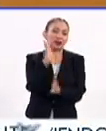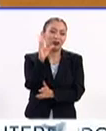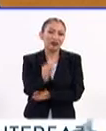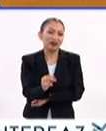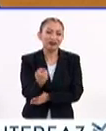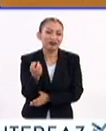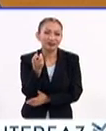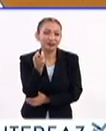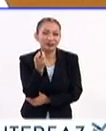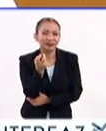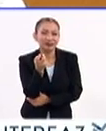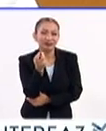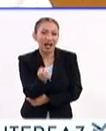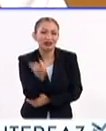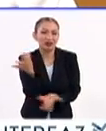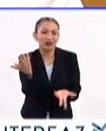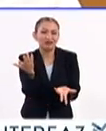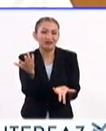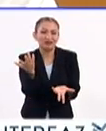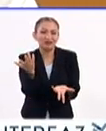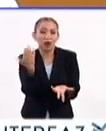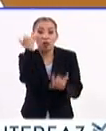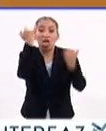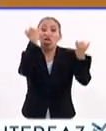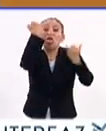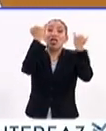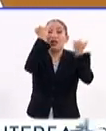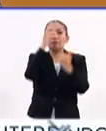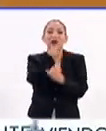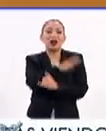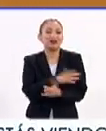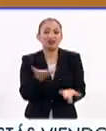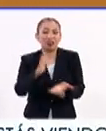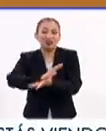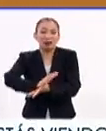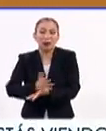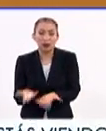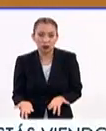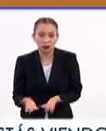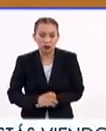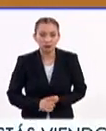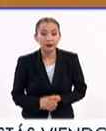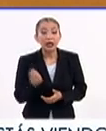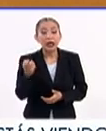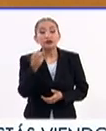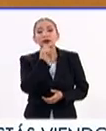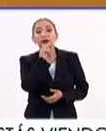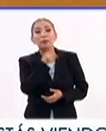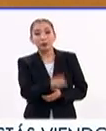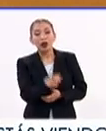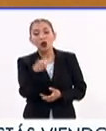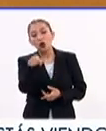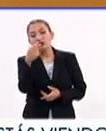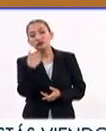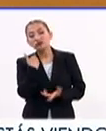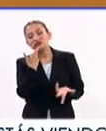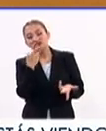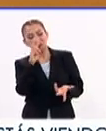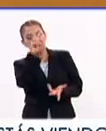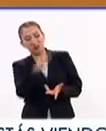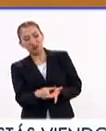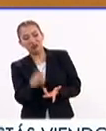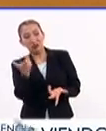estigmatización y discriminación. Y esto tiene que ver también con esta cultura